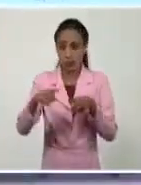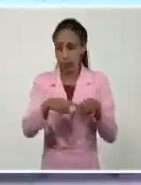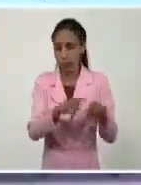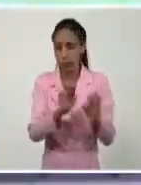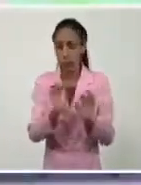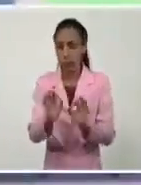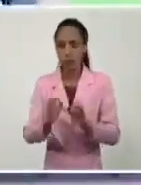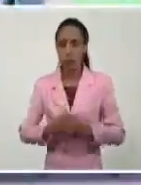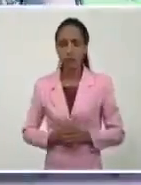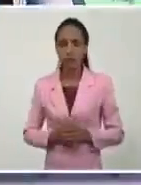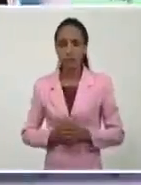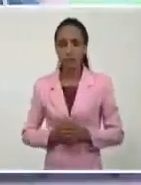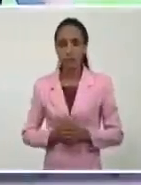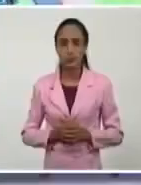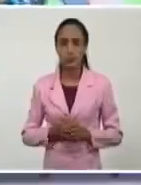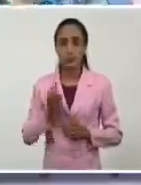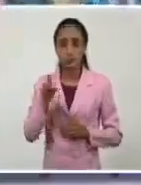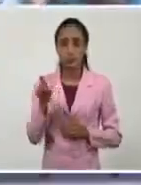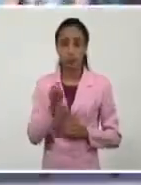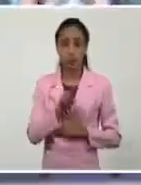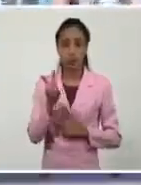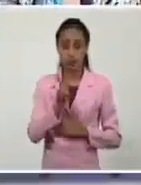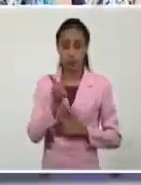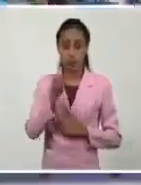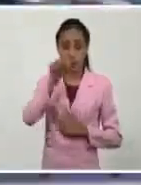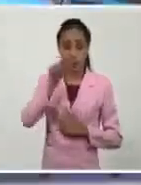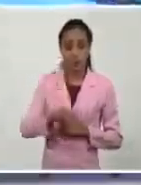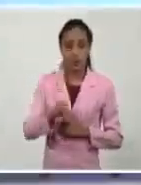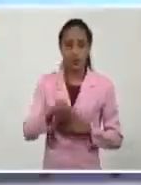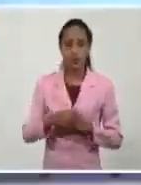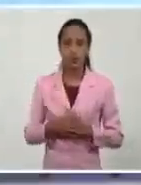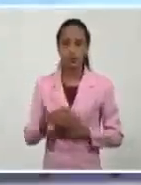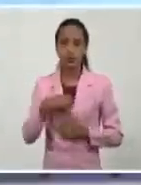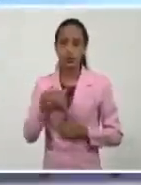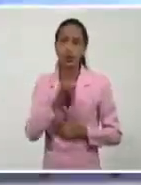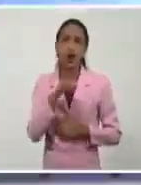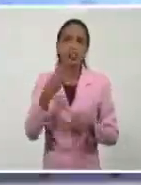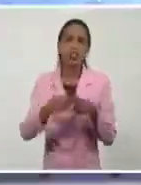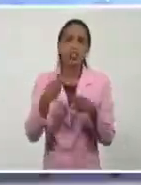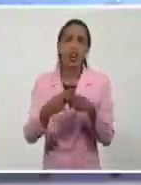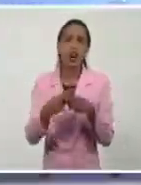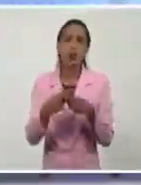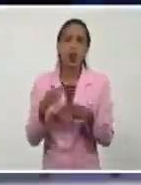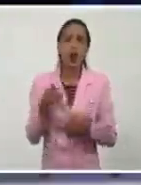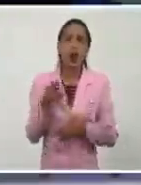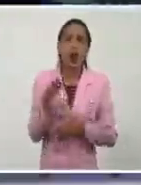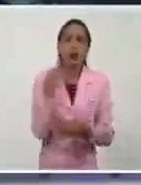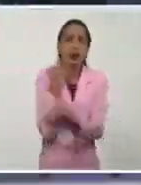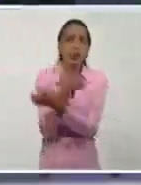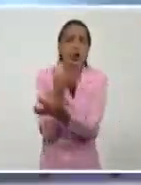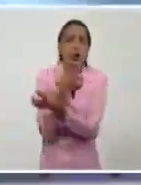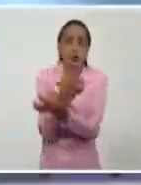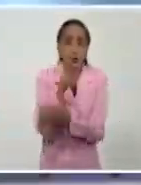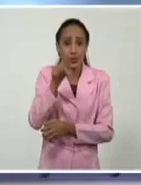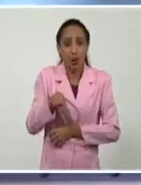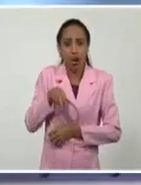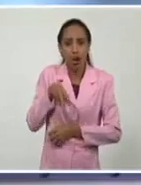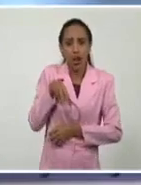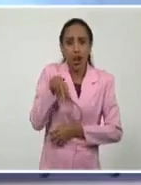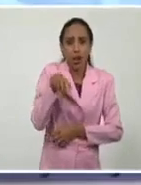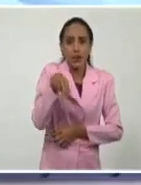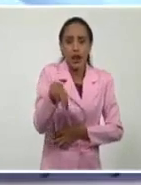Leidis y Bryan sufrieron de un osteosarcoma o cáncer en los huesos que los privó de caminar con la fuerza de sus años.